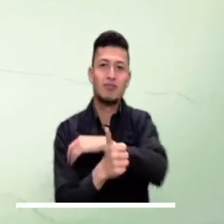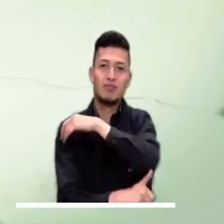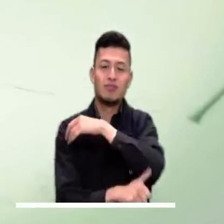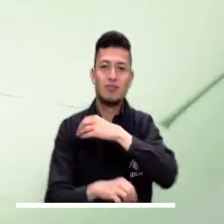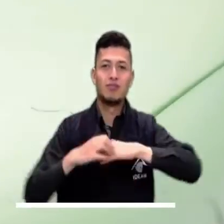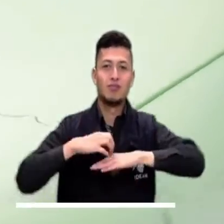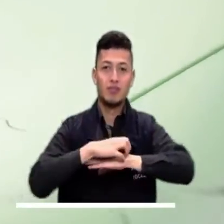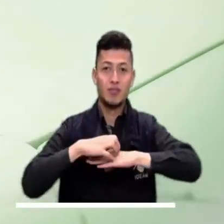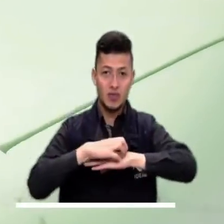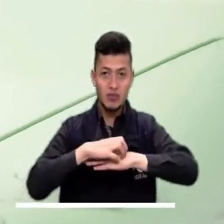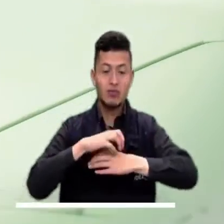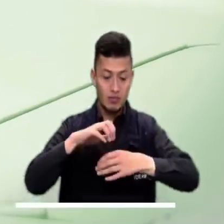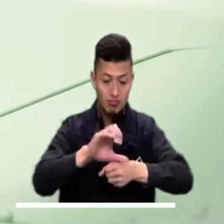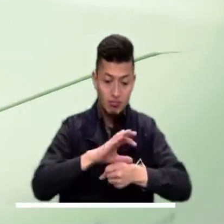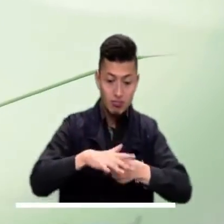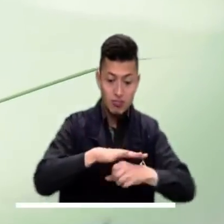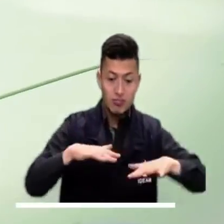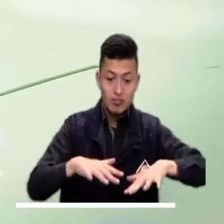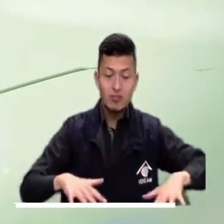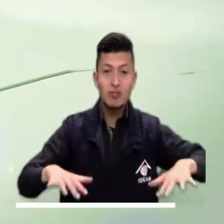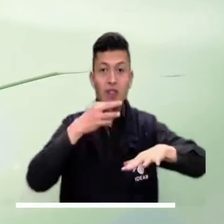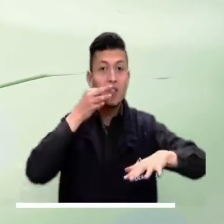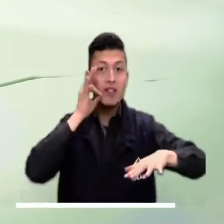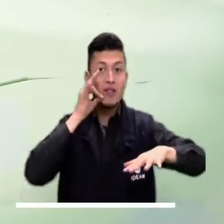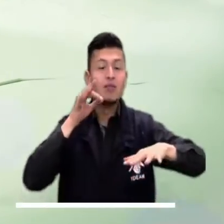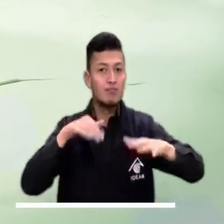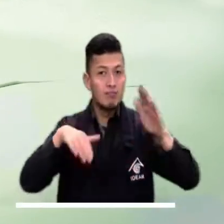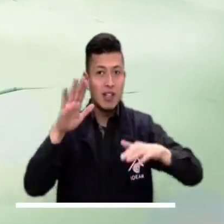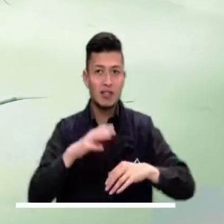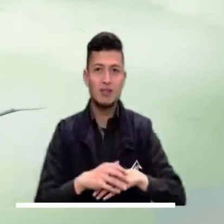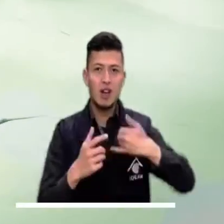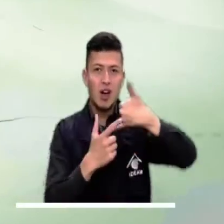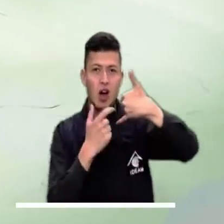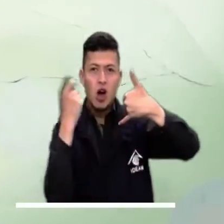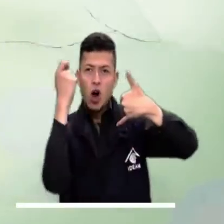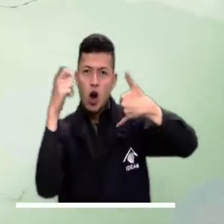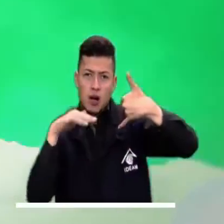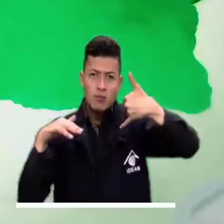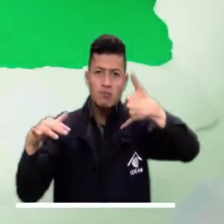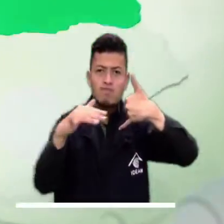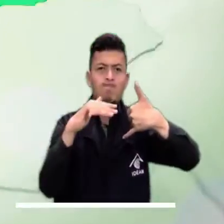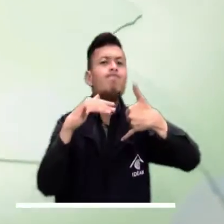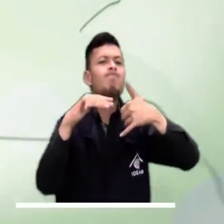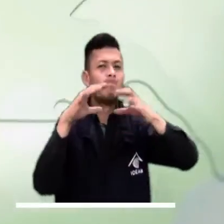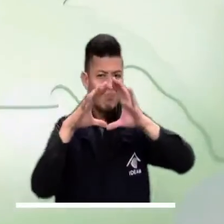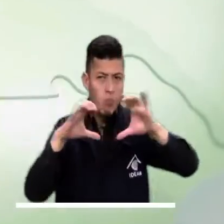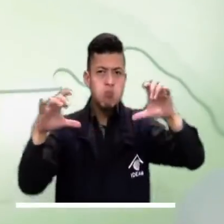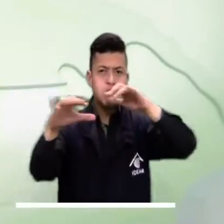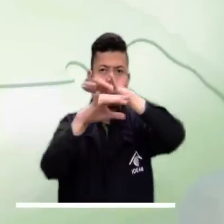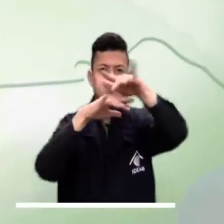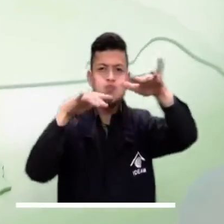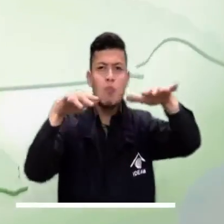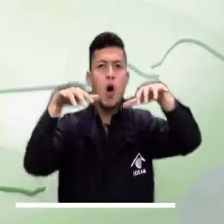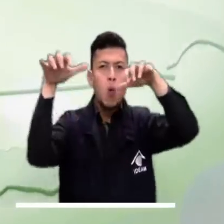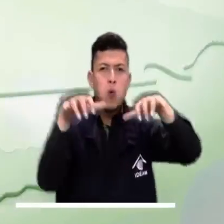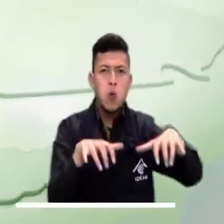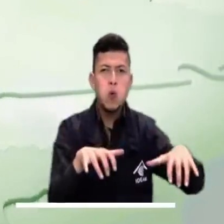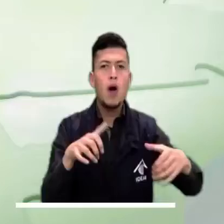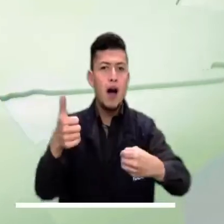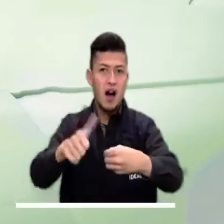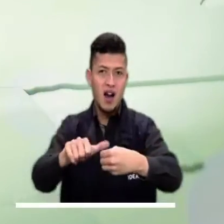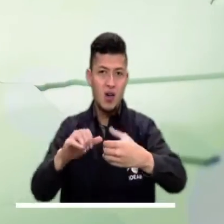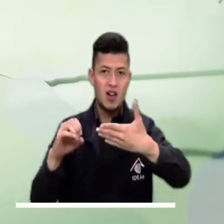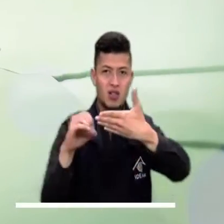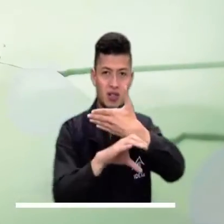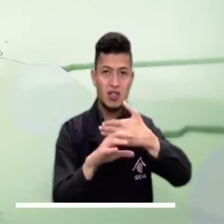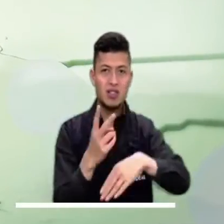Santanderes, Tolima, Boyacá, Cundinamarca y gran parte del eje cafetero. Hacia el oriente del país continuarán las condiciones nubladas y